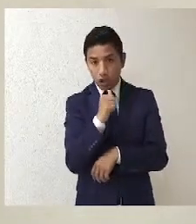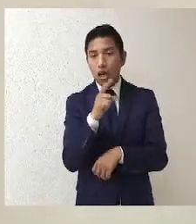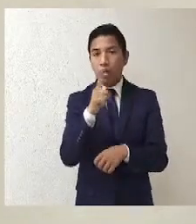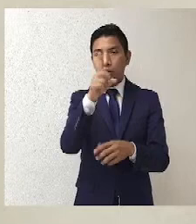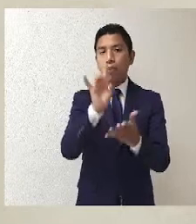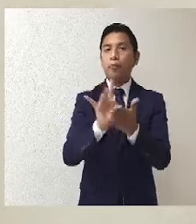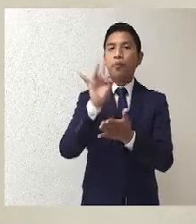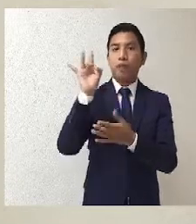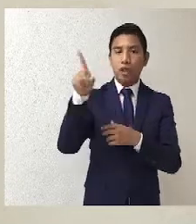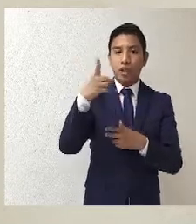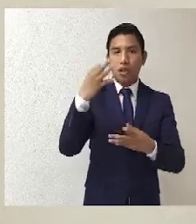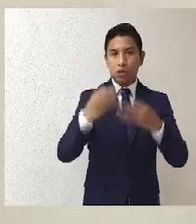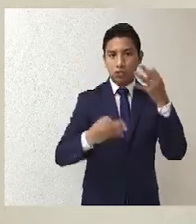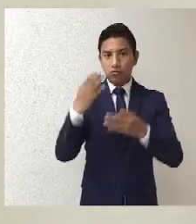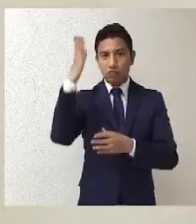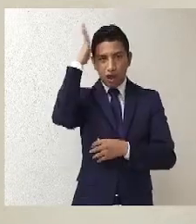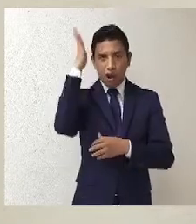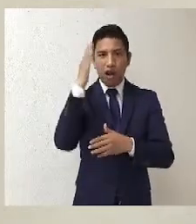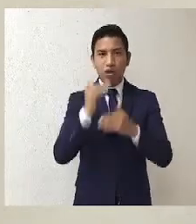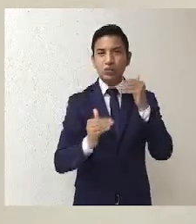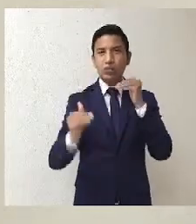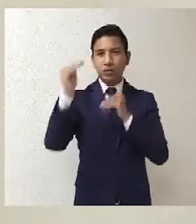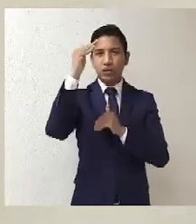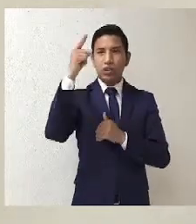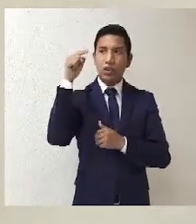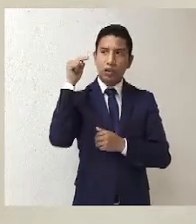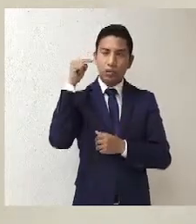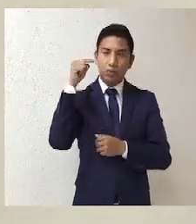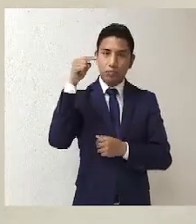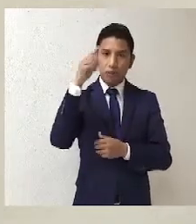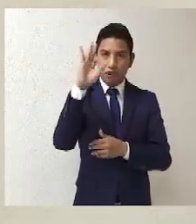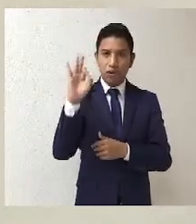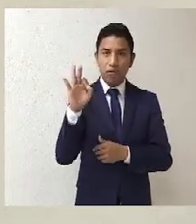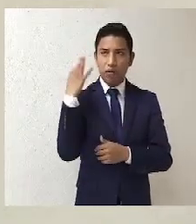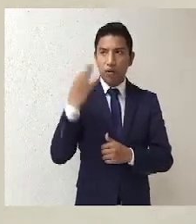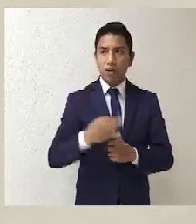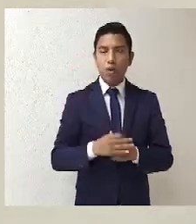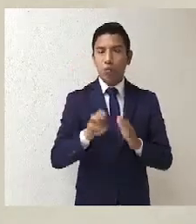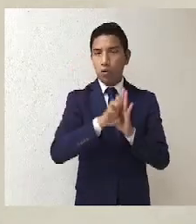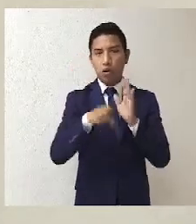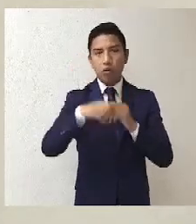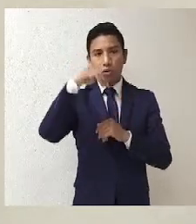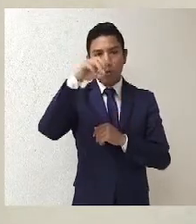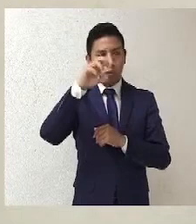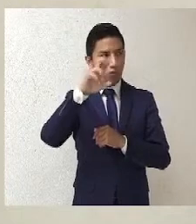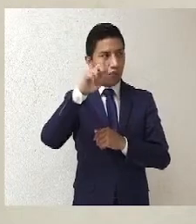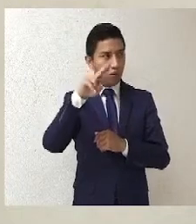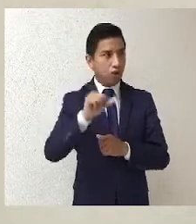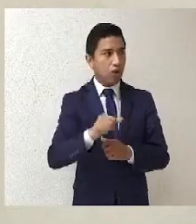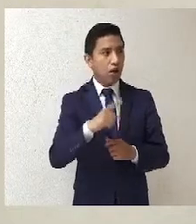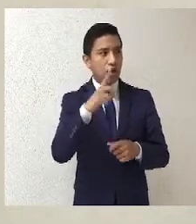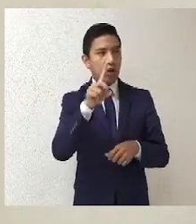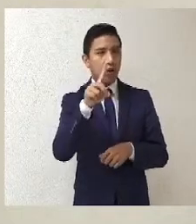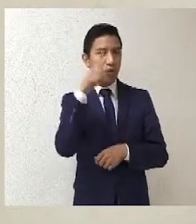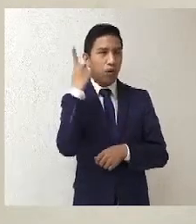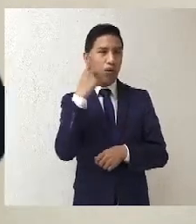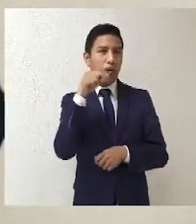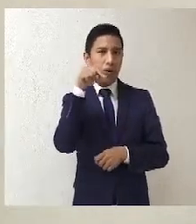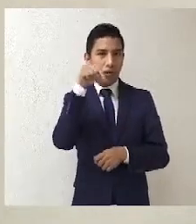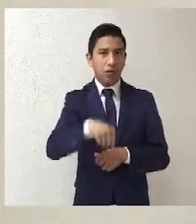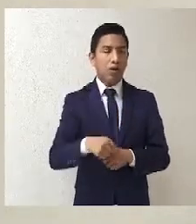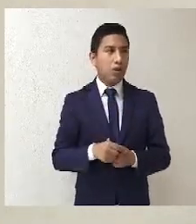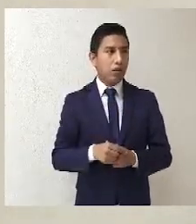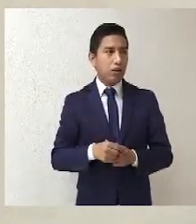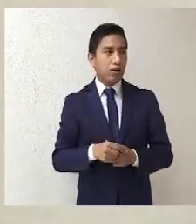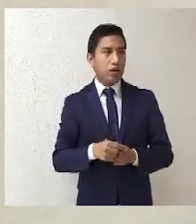una sentencia que tiene que ver con un proceso para la selección del candidato de Morena a la gubernatura de Durango. Es